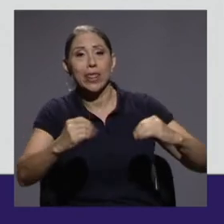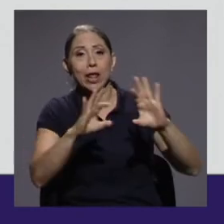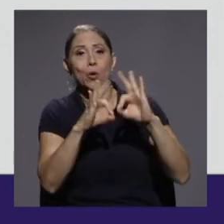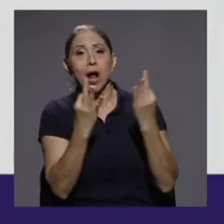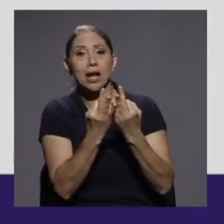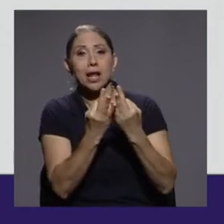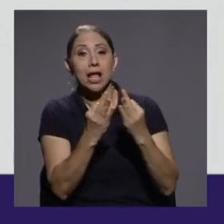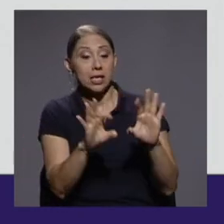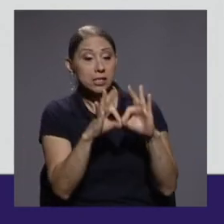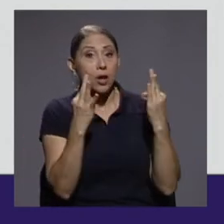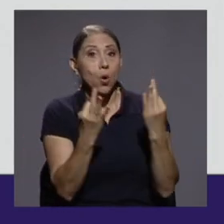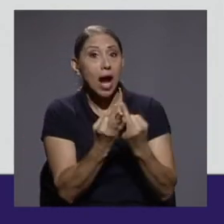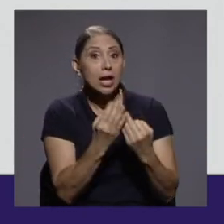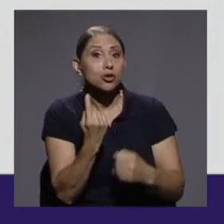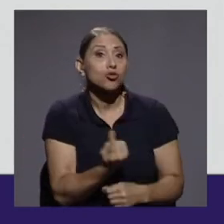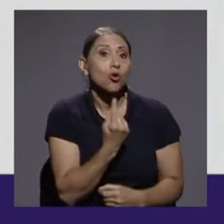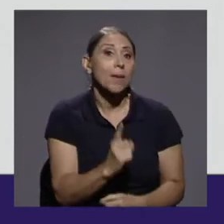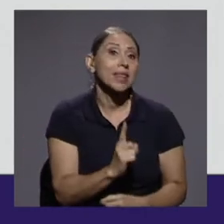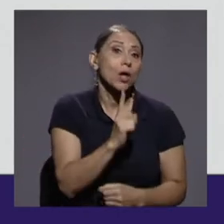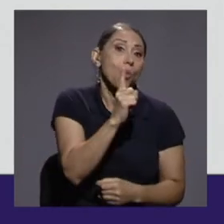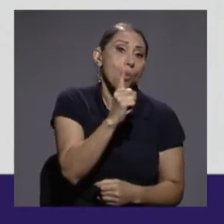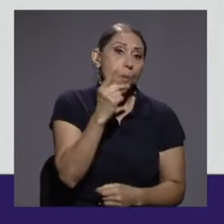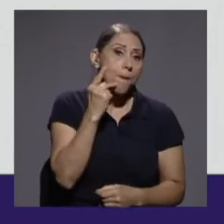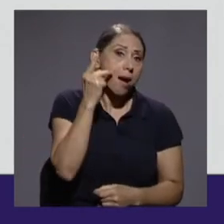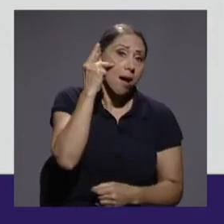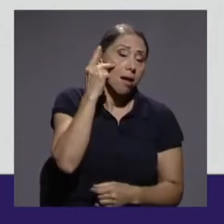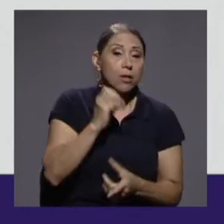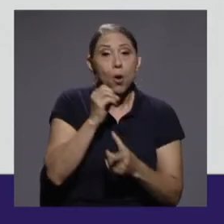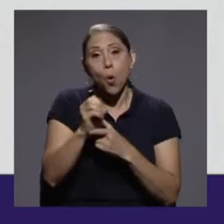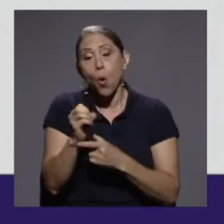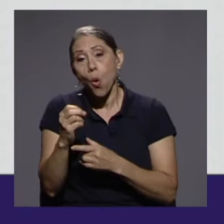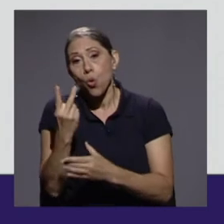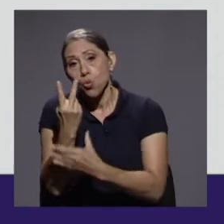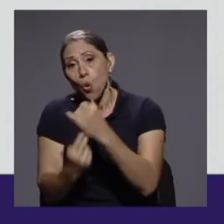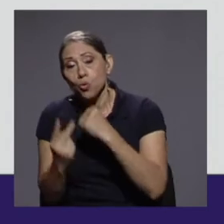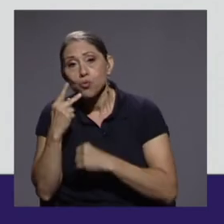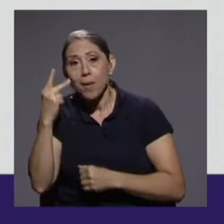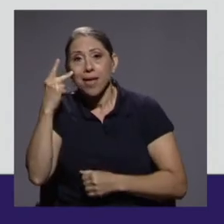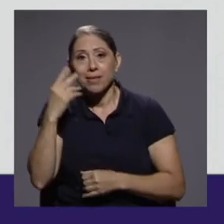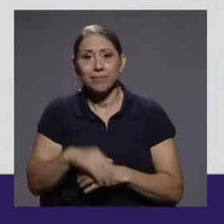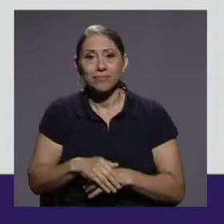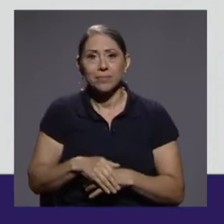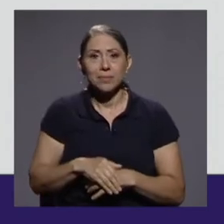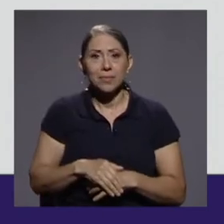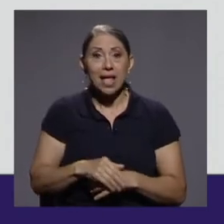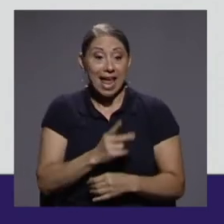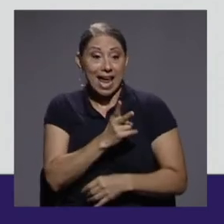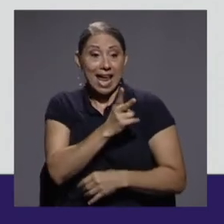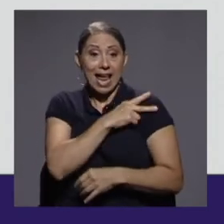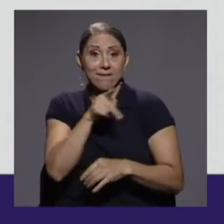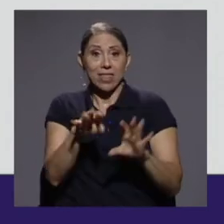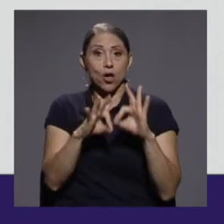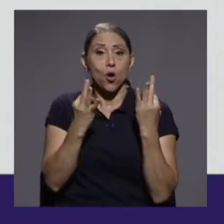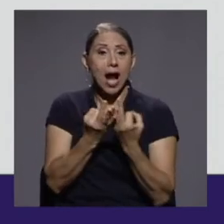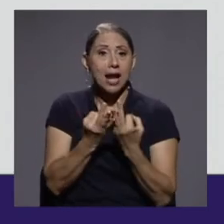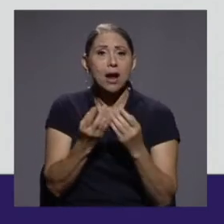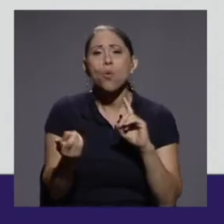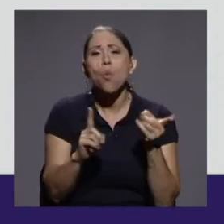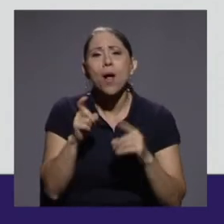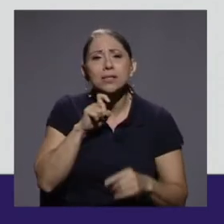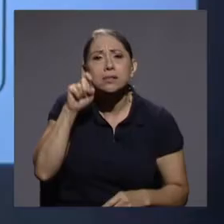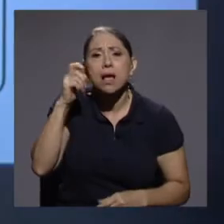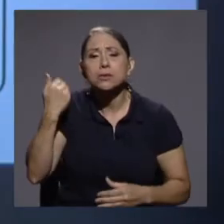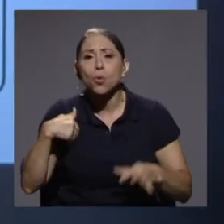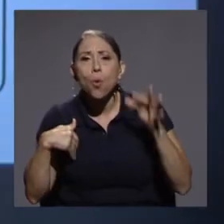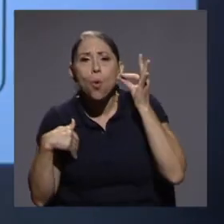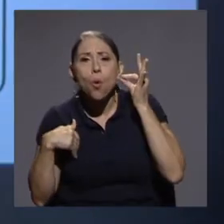si el hogar es biparental, el sexo de la jefatura, la cantidad de niños y niñas que hay en el hogar o jóvenes.